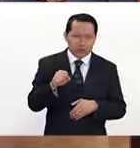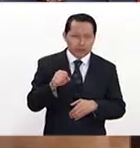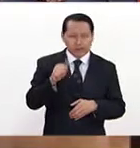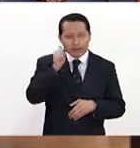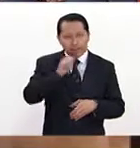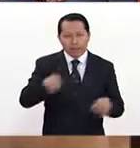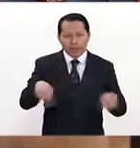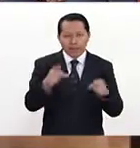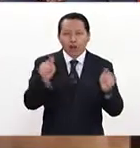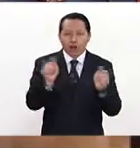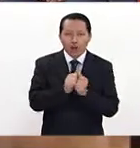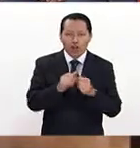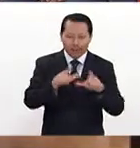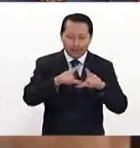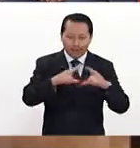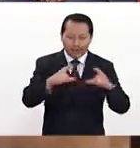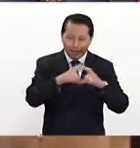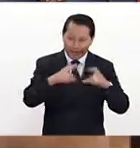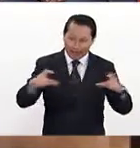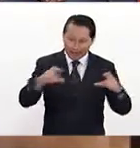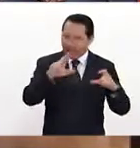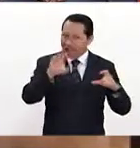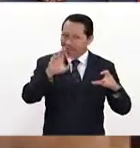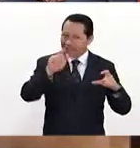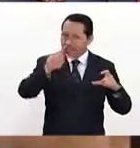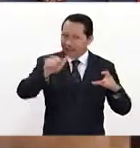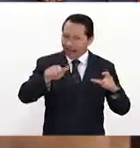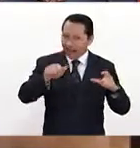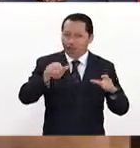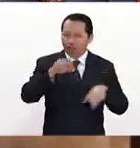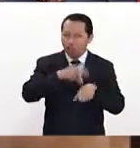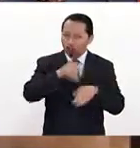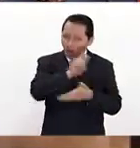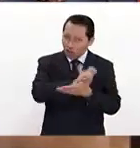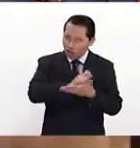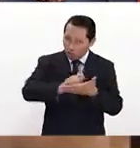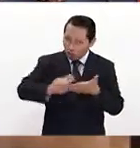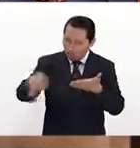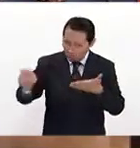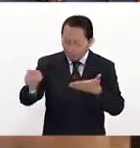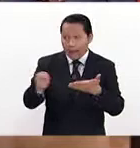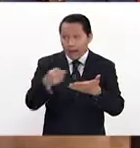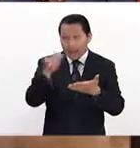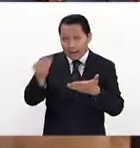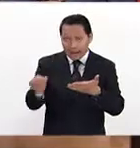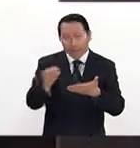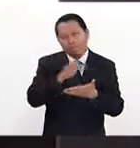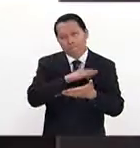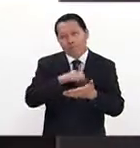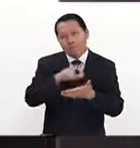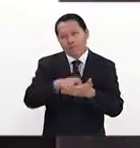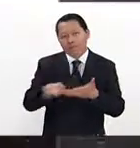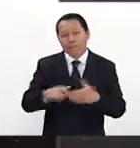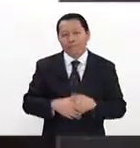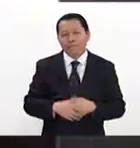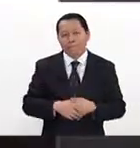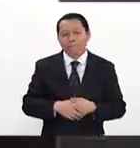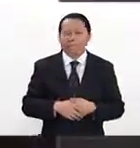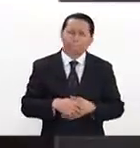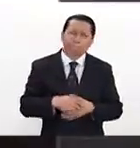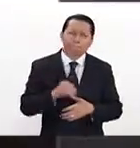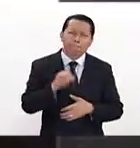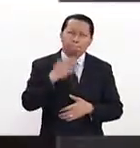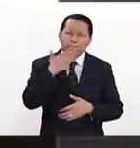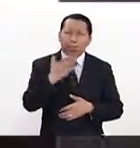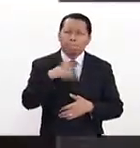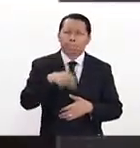importante, pero todavía hay que trabajar mucho, me imagino, ¿no? Es una gran medida, sin embargo, necesitamos ahora